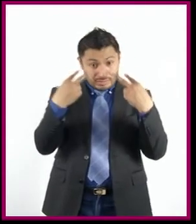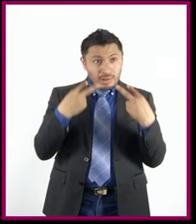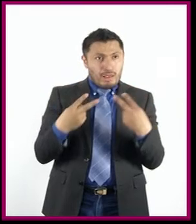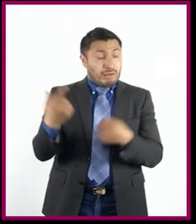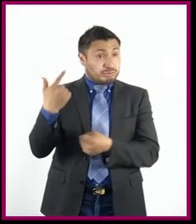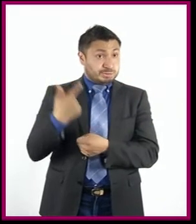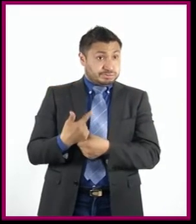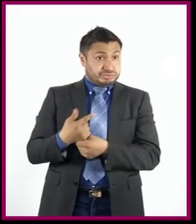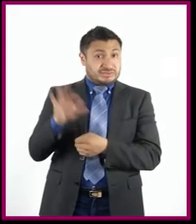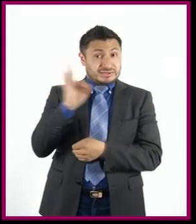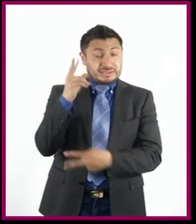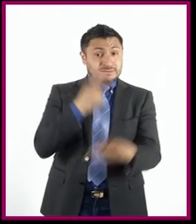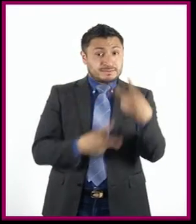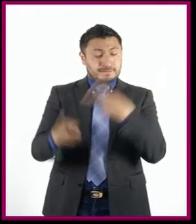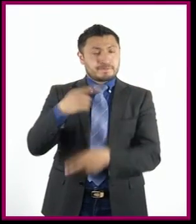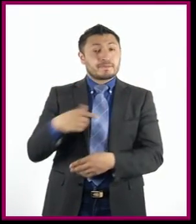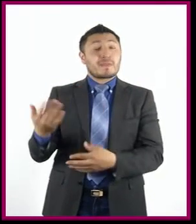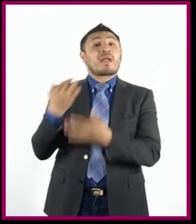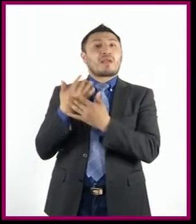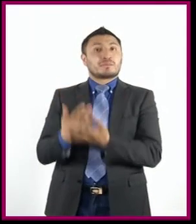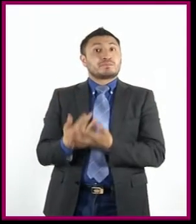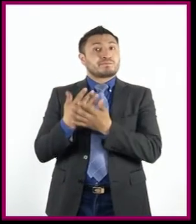ha venido y me está esperando.